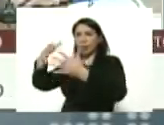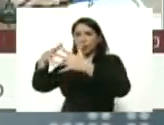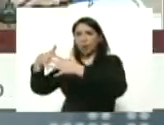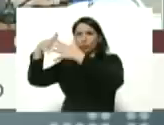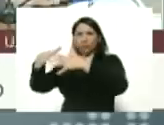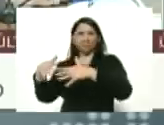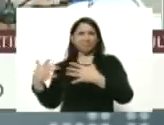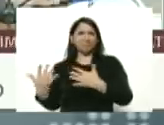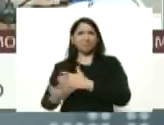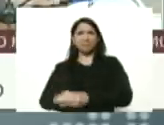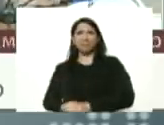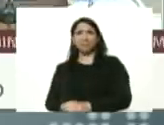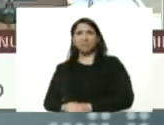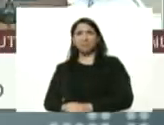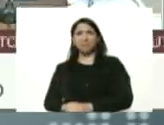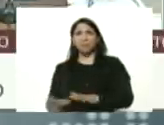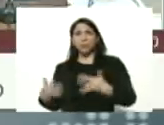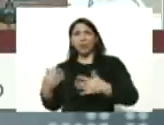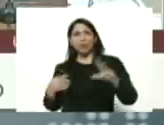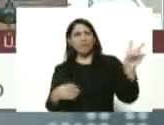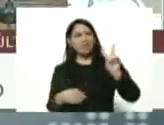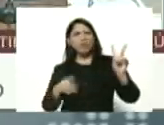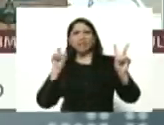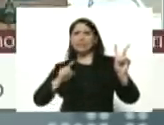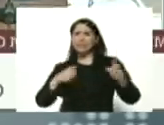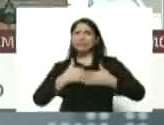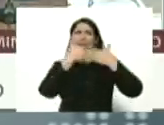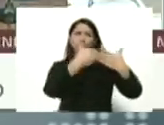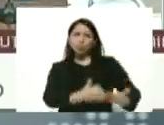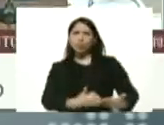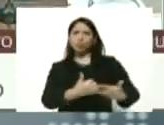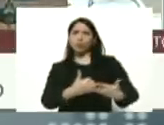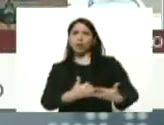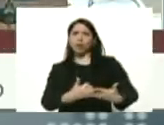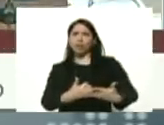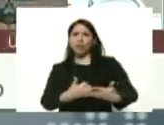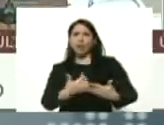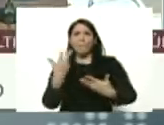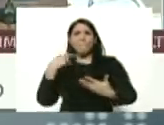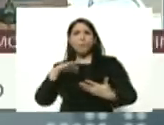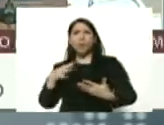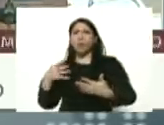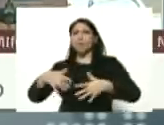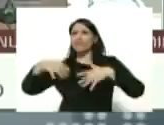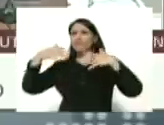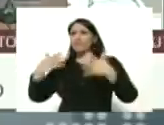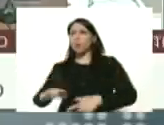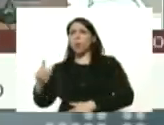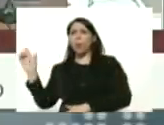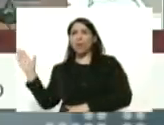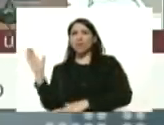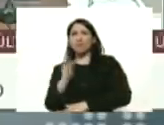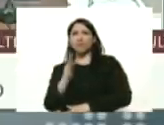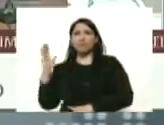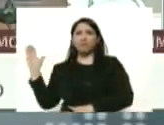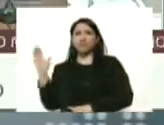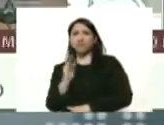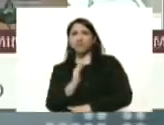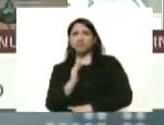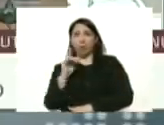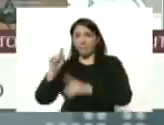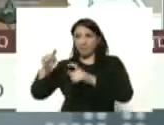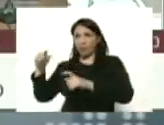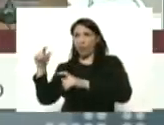Norteamérica cuando Venezuela necesita ayuda por la oleada de migrantes que regresan a su país